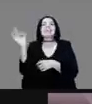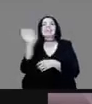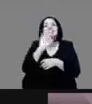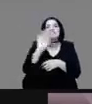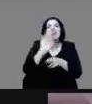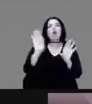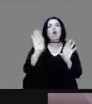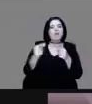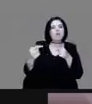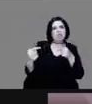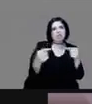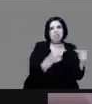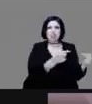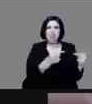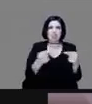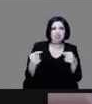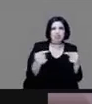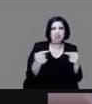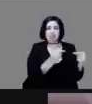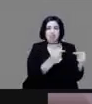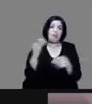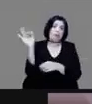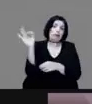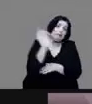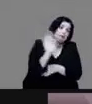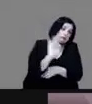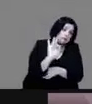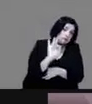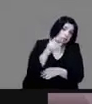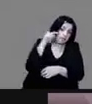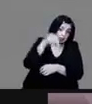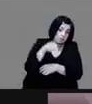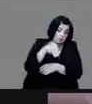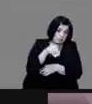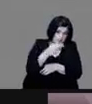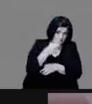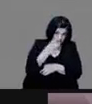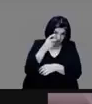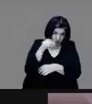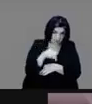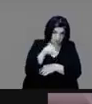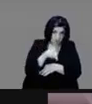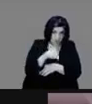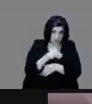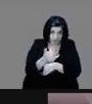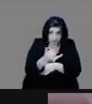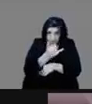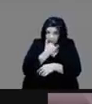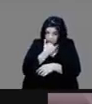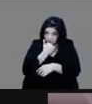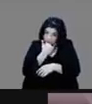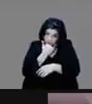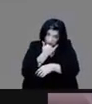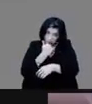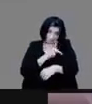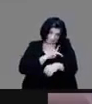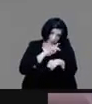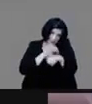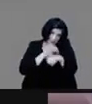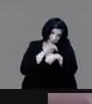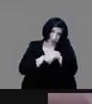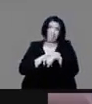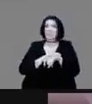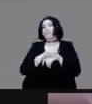el hecho es que Texcoco, ahí sí, que me disculpen mis queridos Texcocanos, pero ahí sí hay una